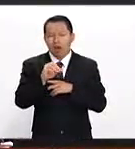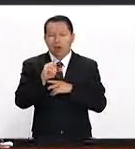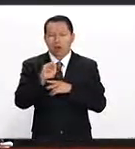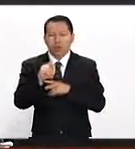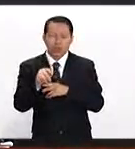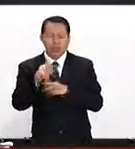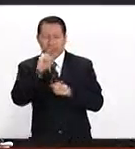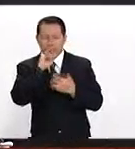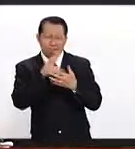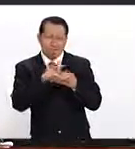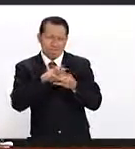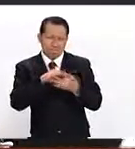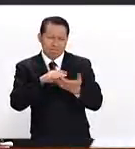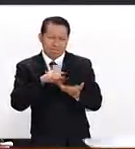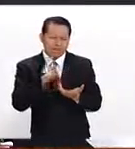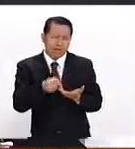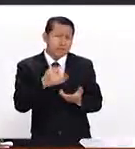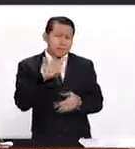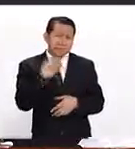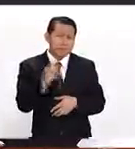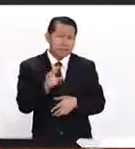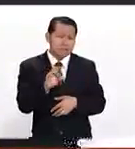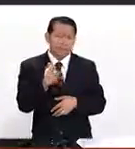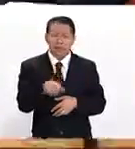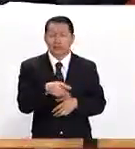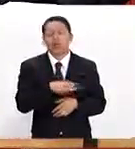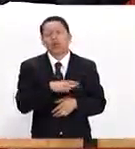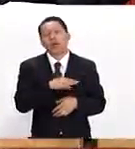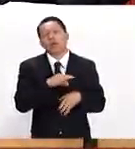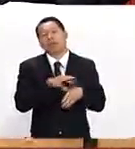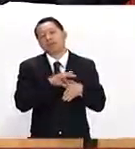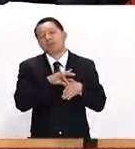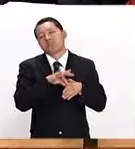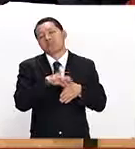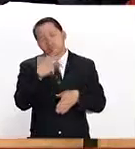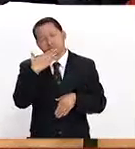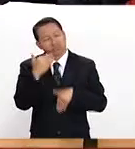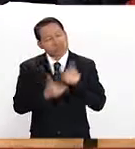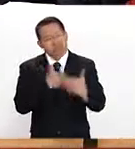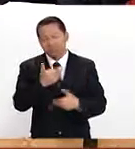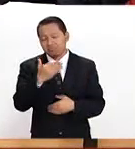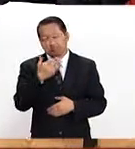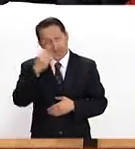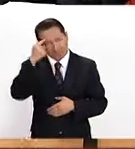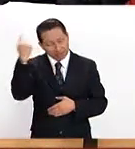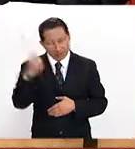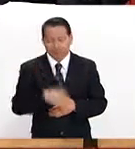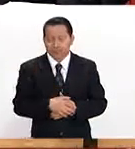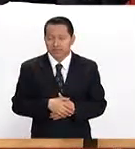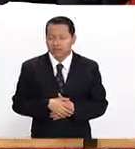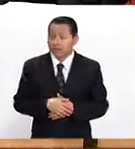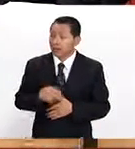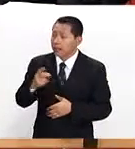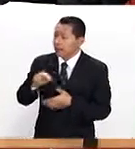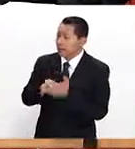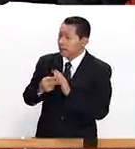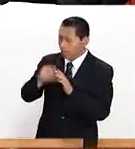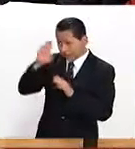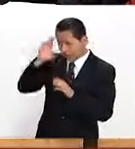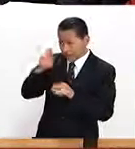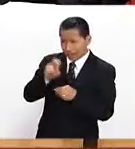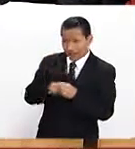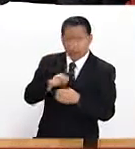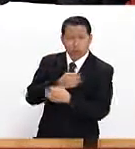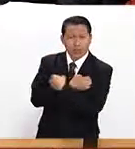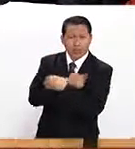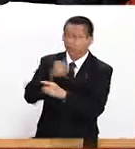Entonces, es muy sencillo. Te va llevando de la mano, ¿no? Claro. Esta maestría, ingeniero, maestría en educación,